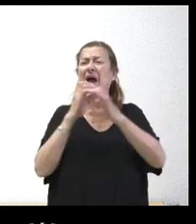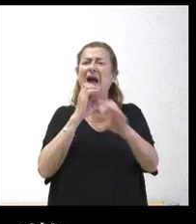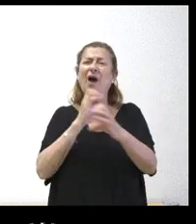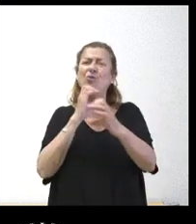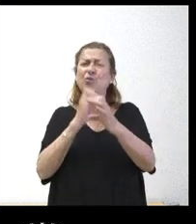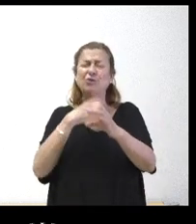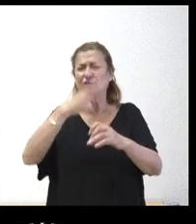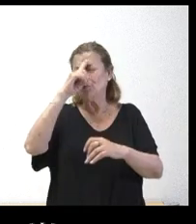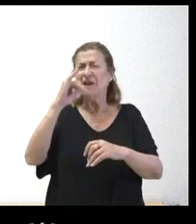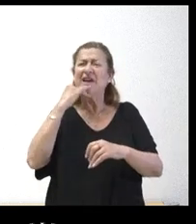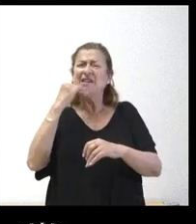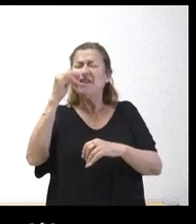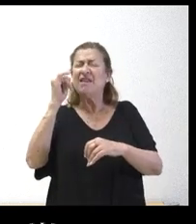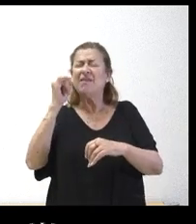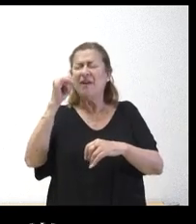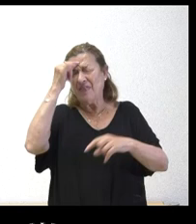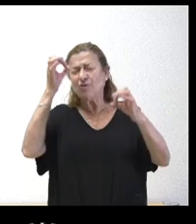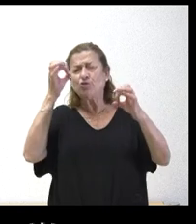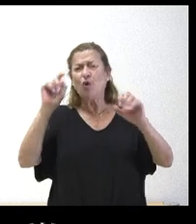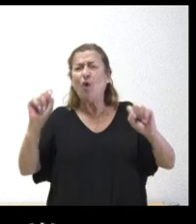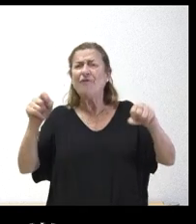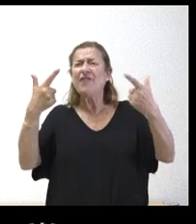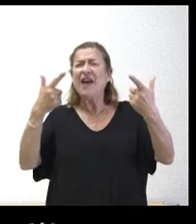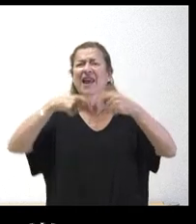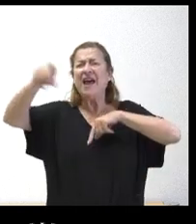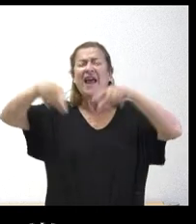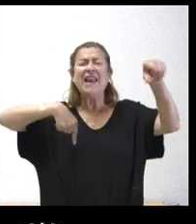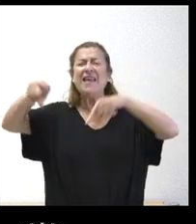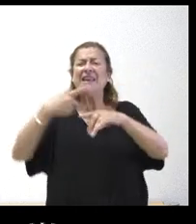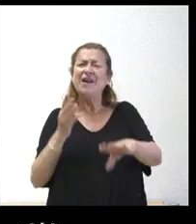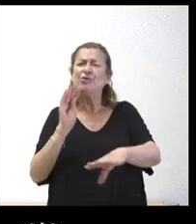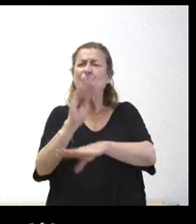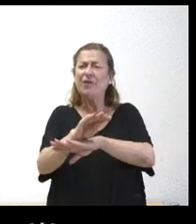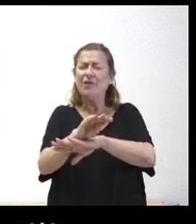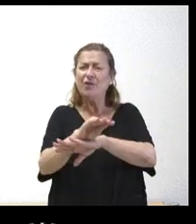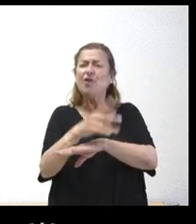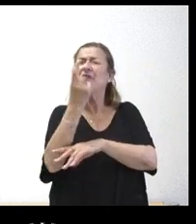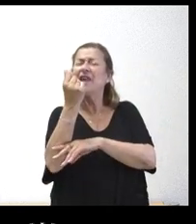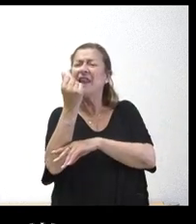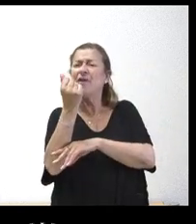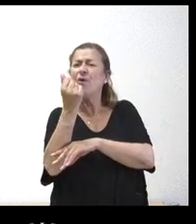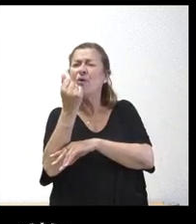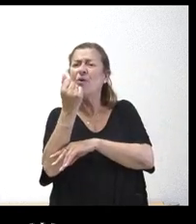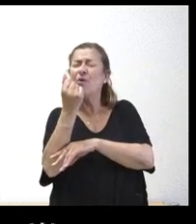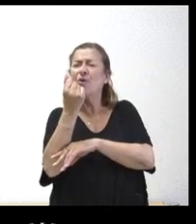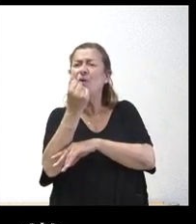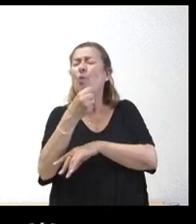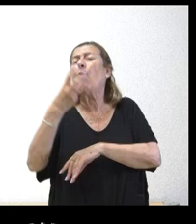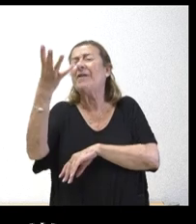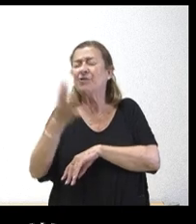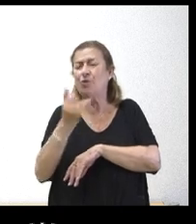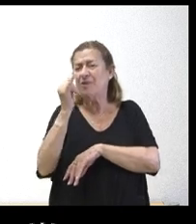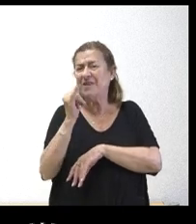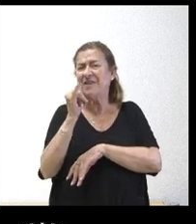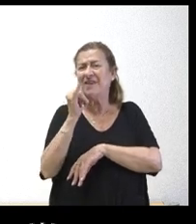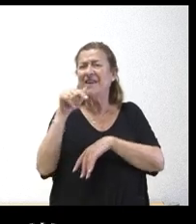tienen datos provinciales de las líneas que se subvencionan y el dinero que supone y en este